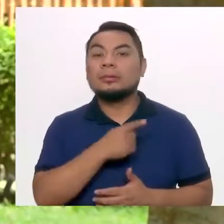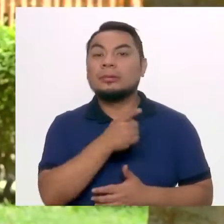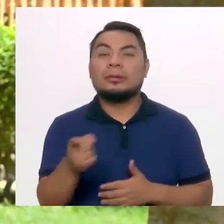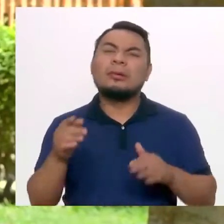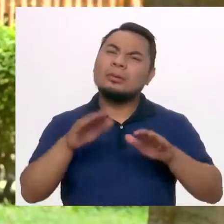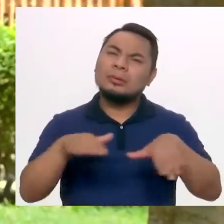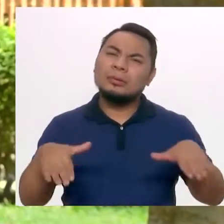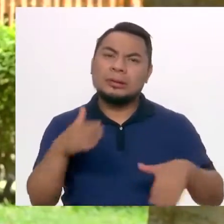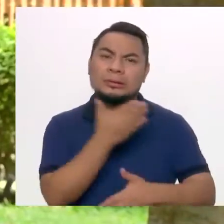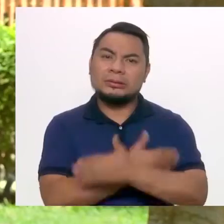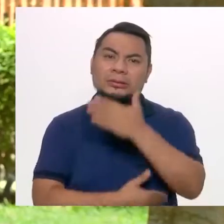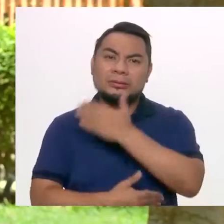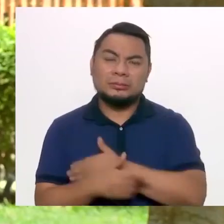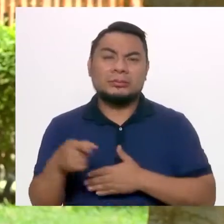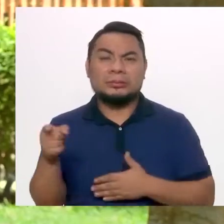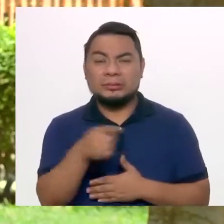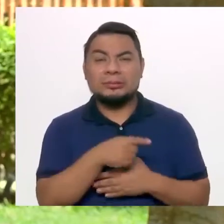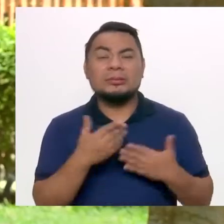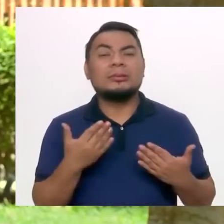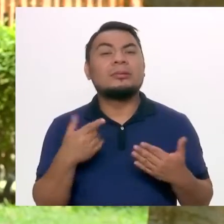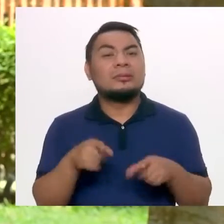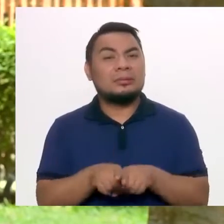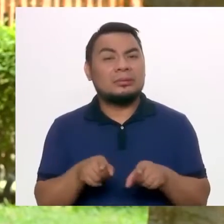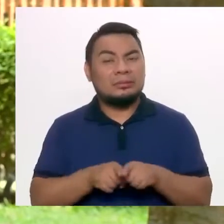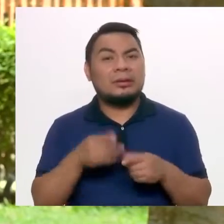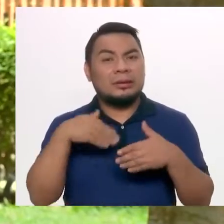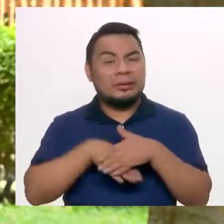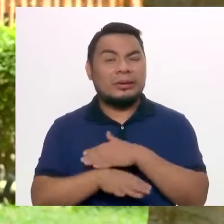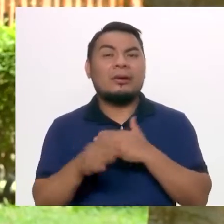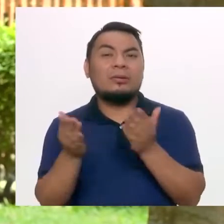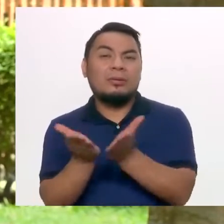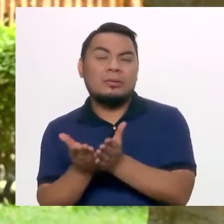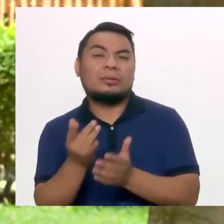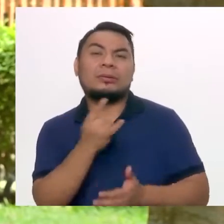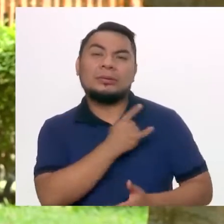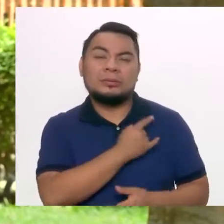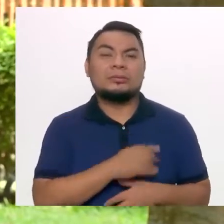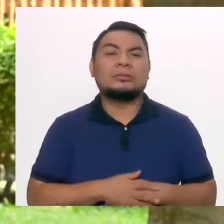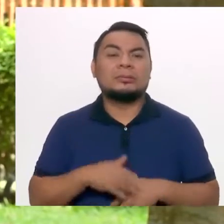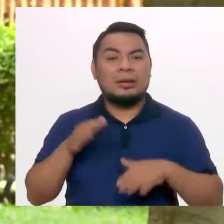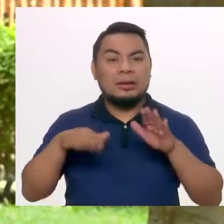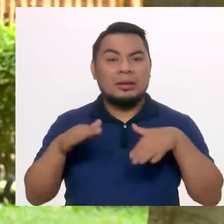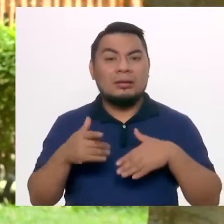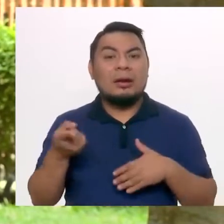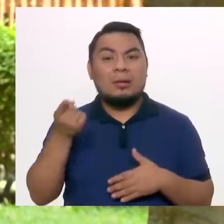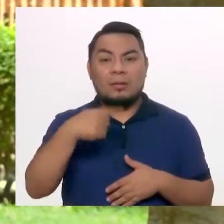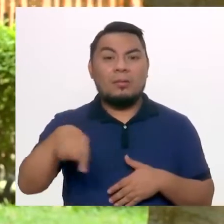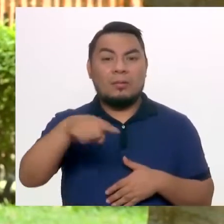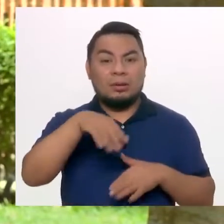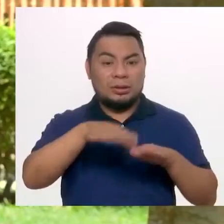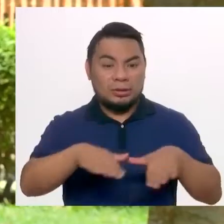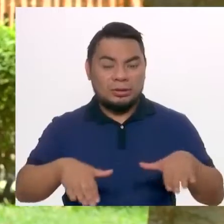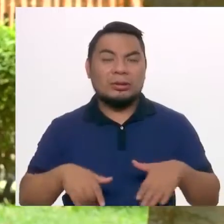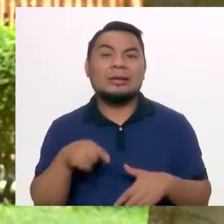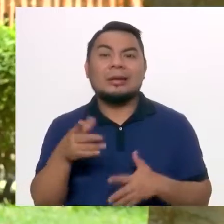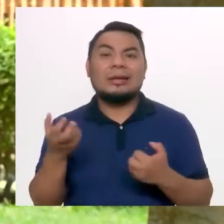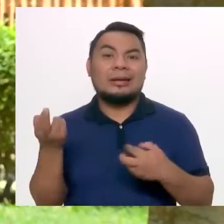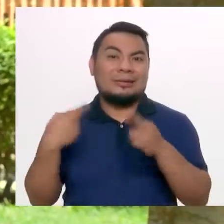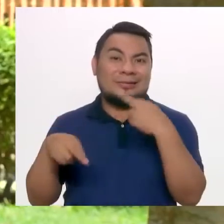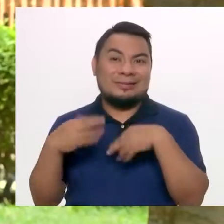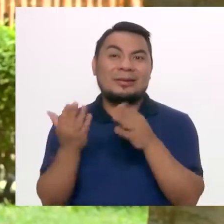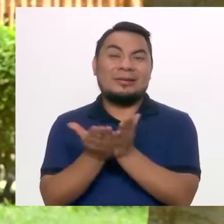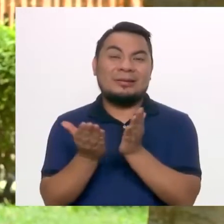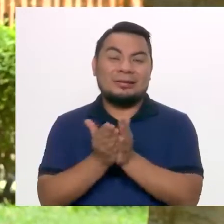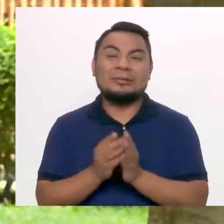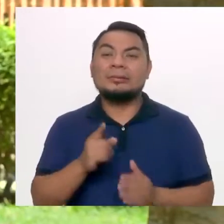niños, por ejemplo, con discapacidad, jóvenes con discapacidad que acuden a universidades, colegios, a veces cuando son muy pequeños, por ejemplo, ya no quieren